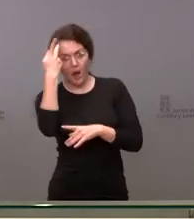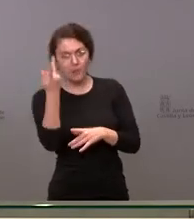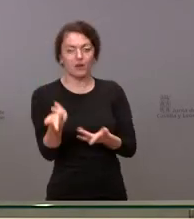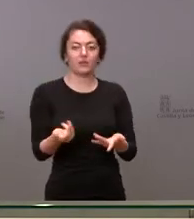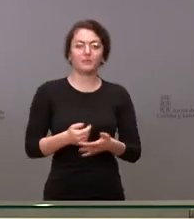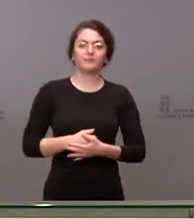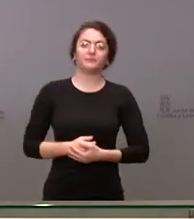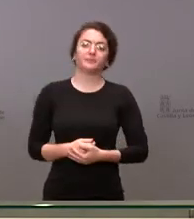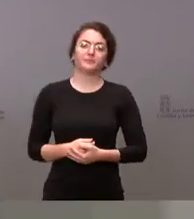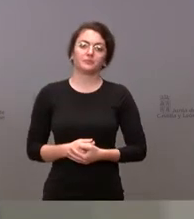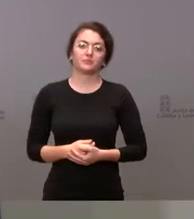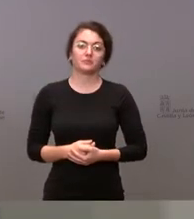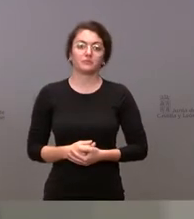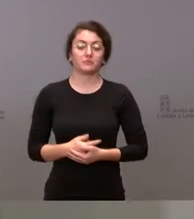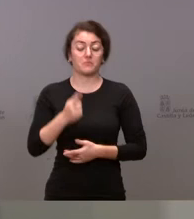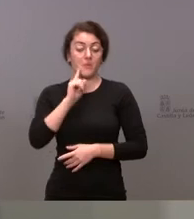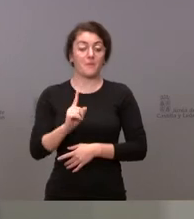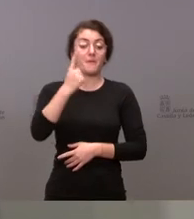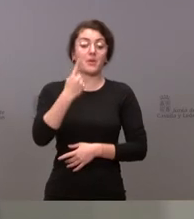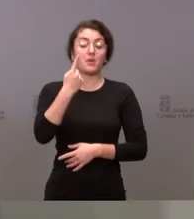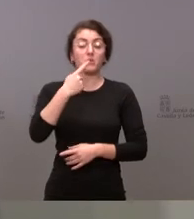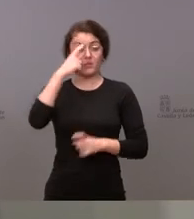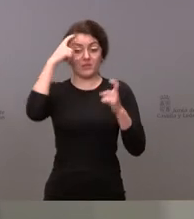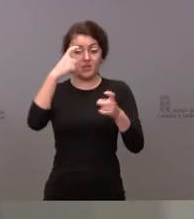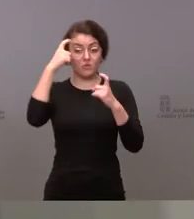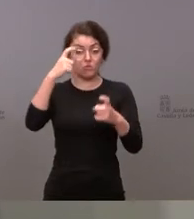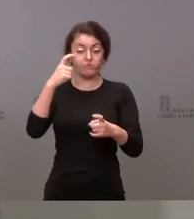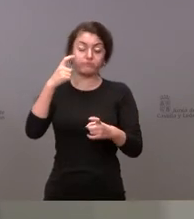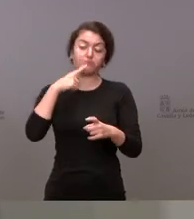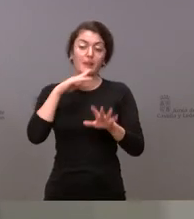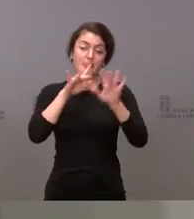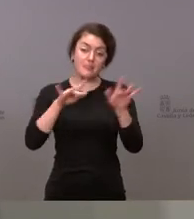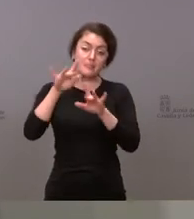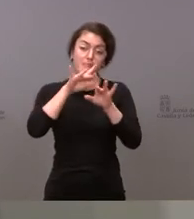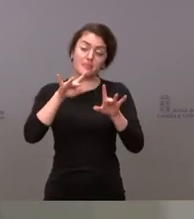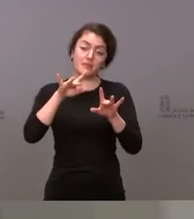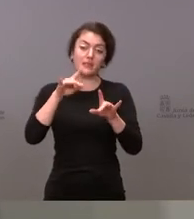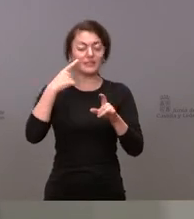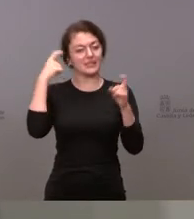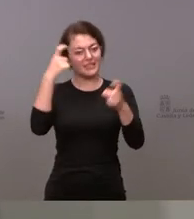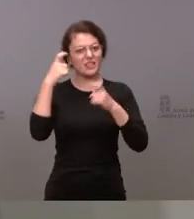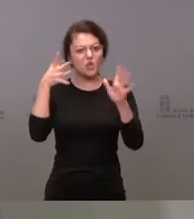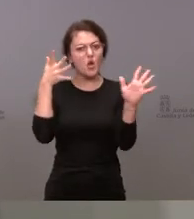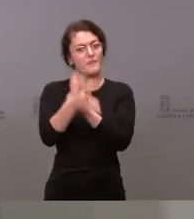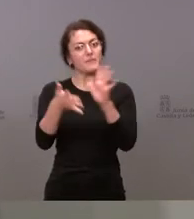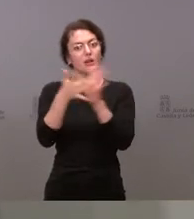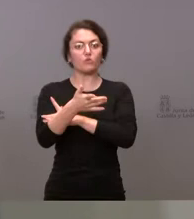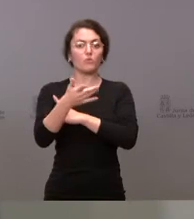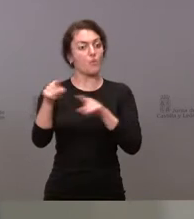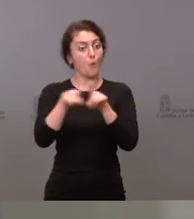Bueno, primero trataría de convencerles intentando explicar con los números, como hemos explicado ahora,